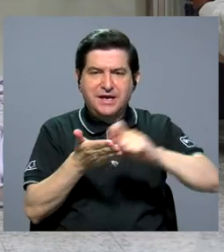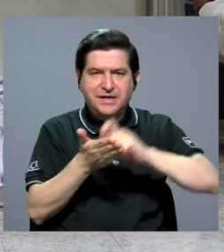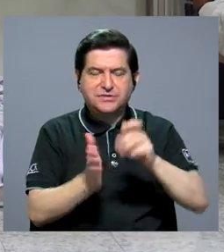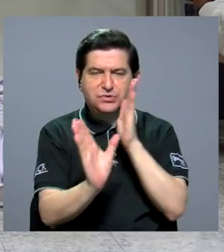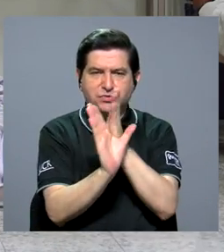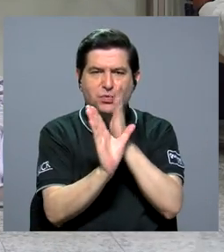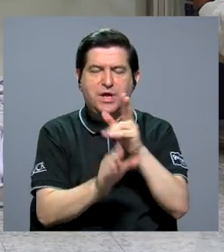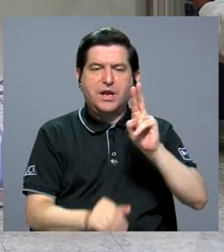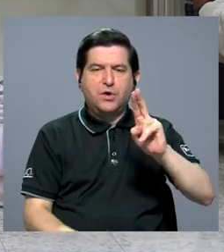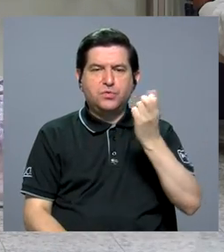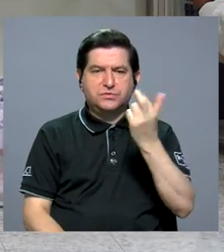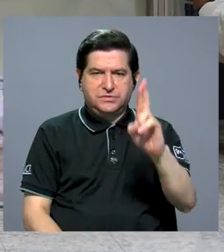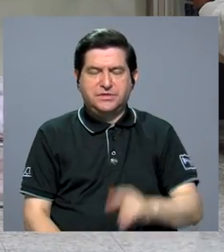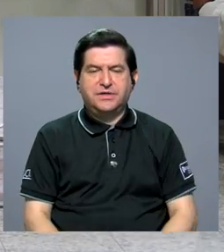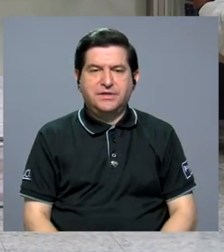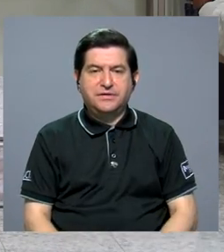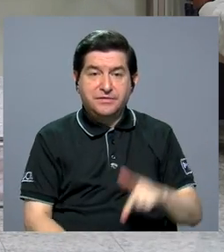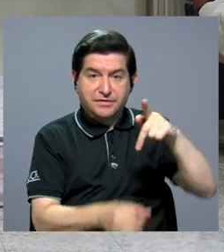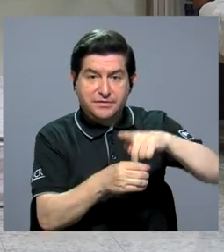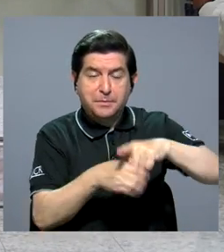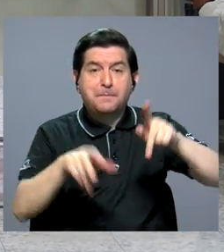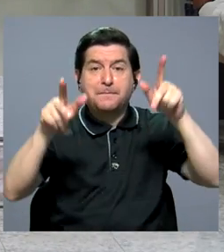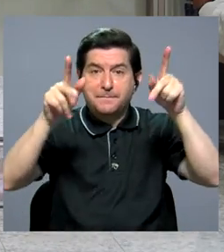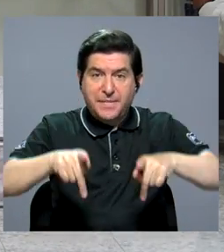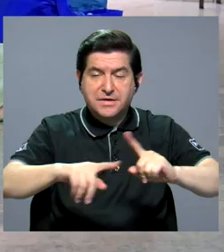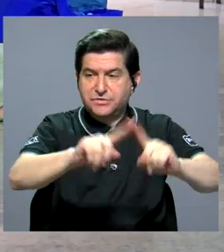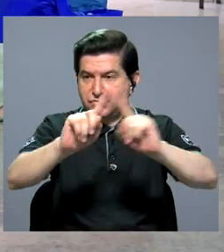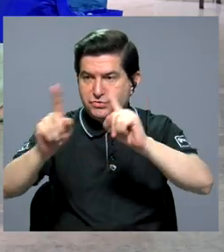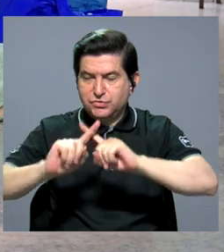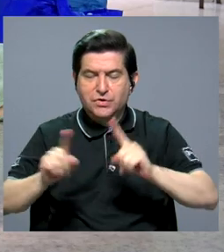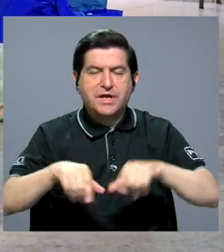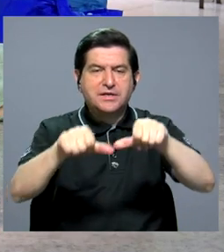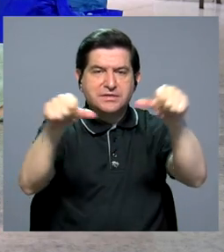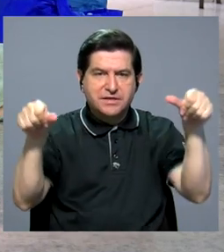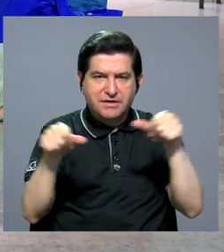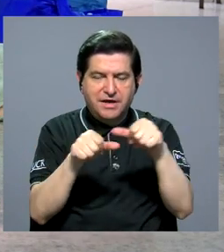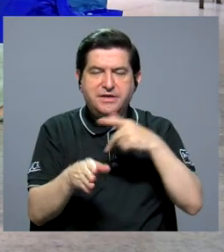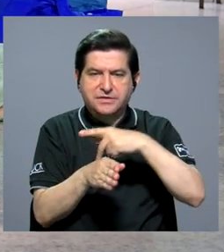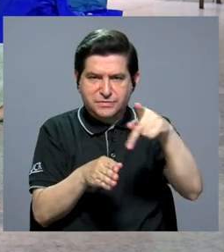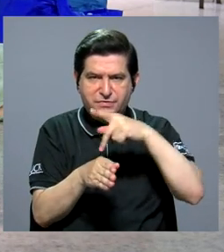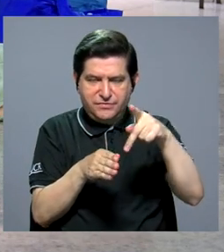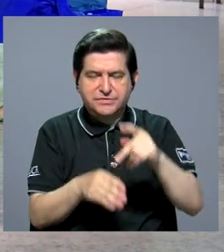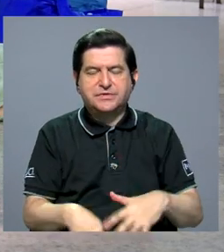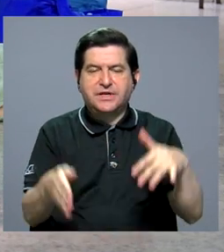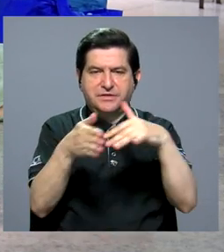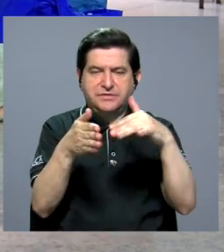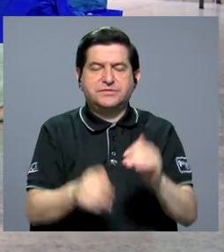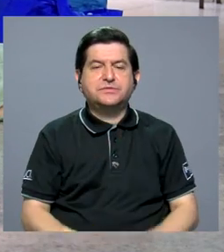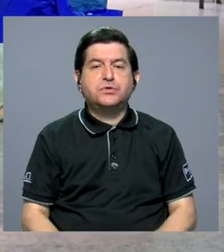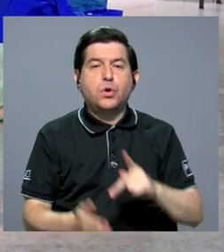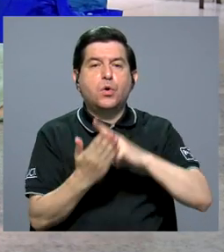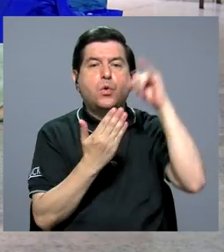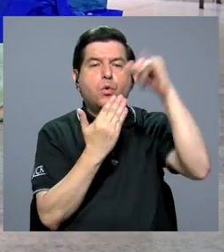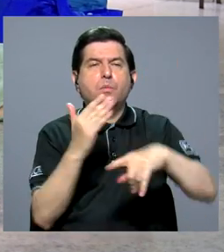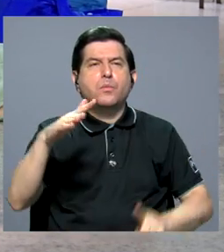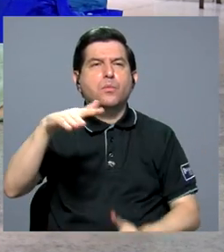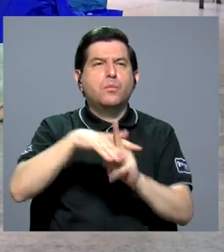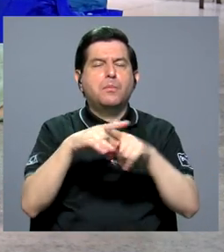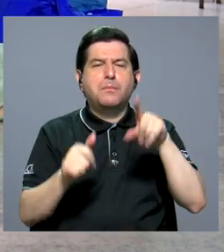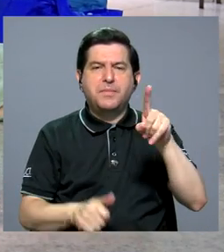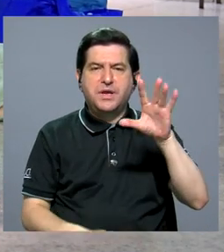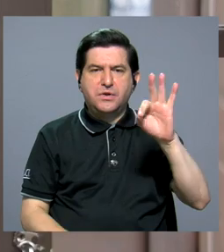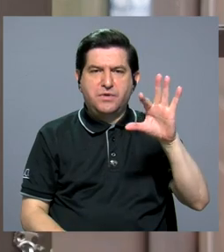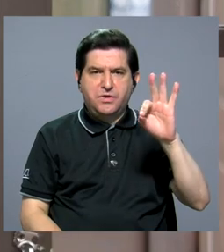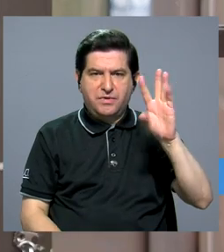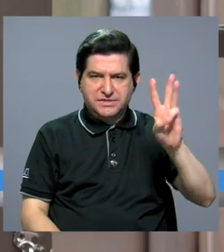de la UCR. En él participan personas de diferentes disciplinas académicas. Es un proyecto que surge en el año 96